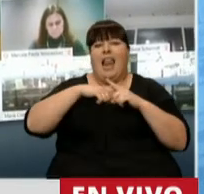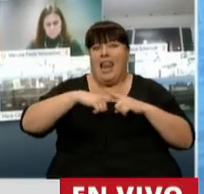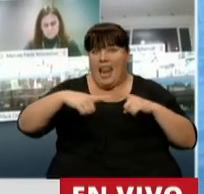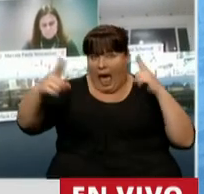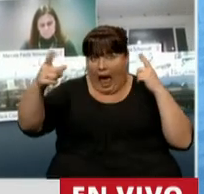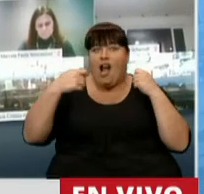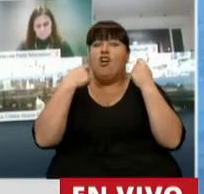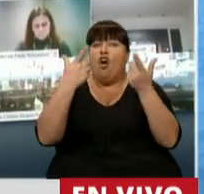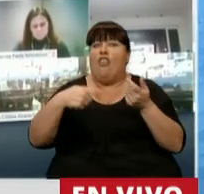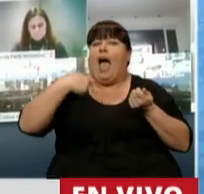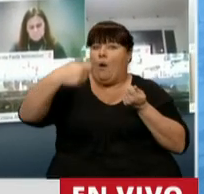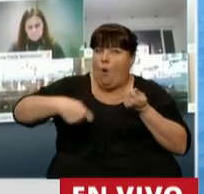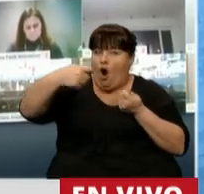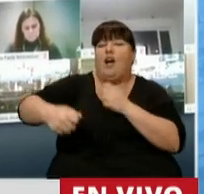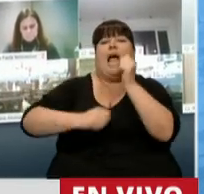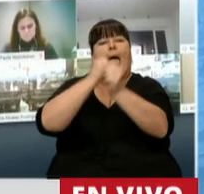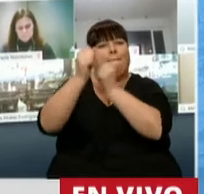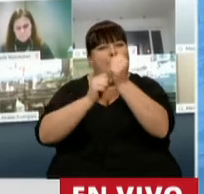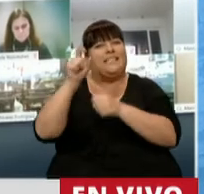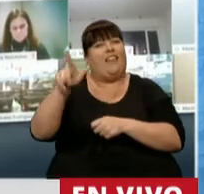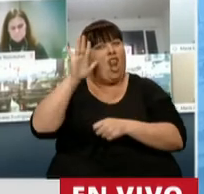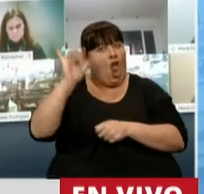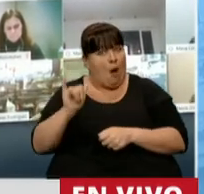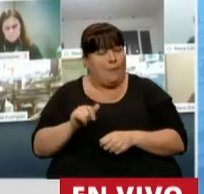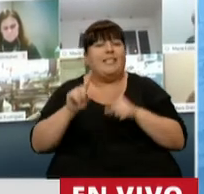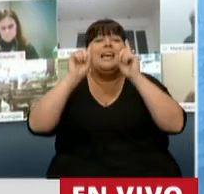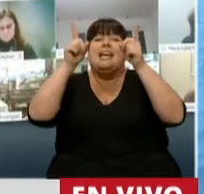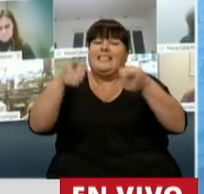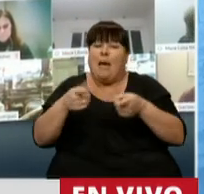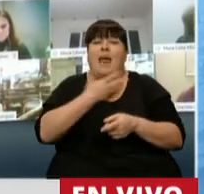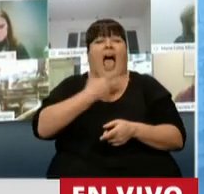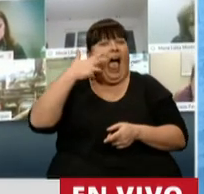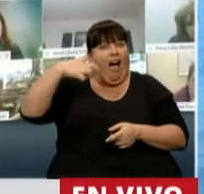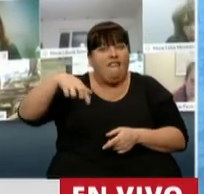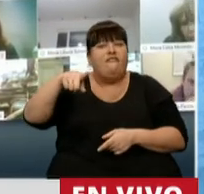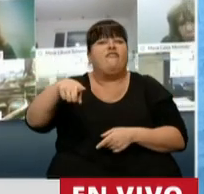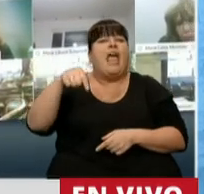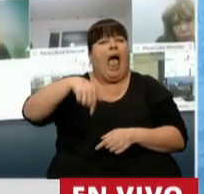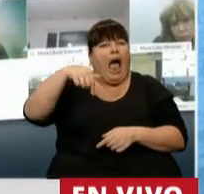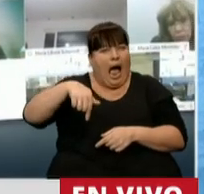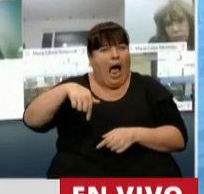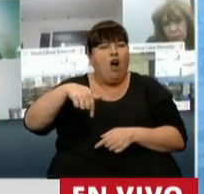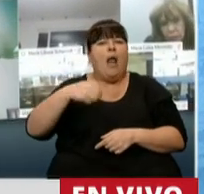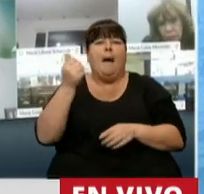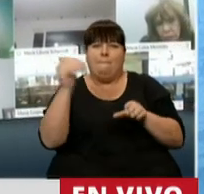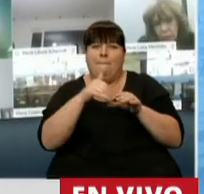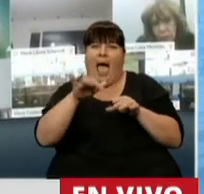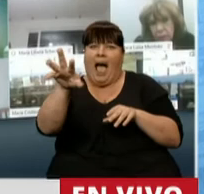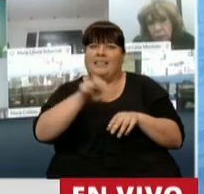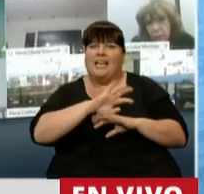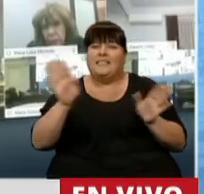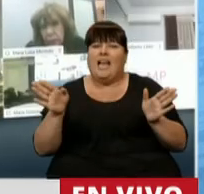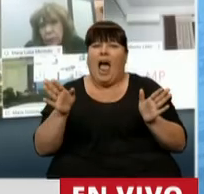que se le va a dar a las empresas del señor López, sino que la AFIP tiene en la actualidad fondos liquidados